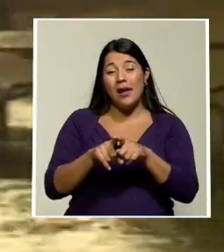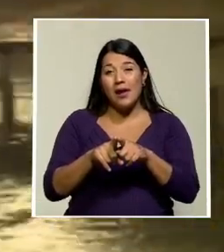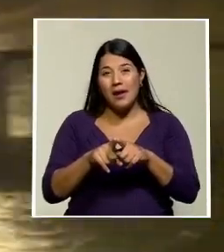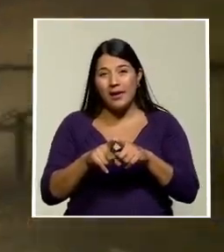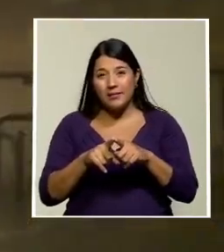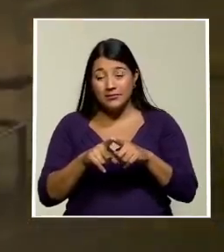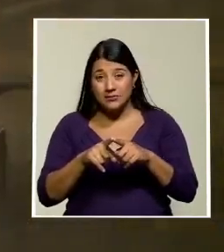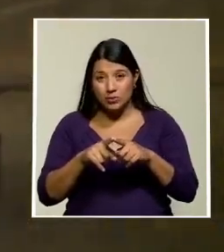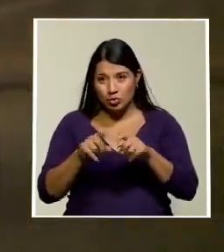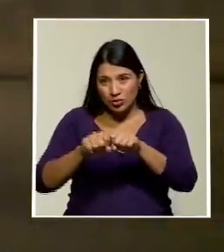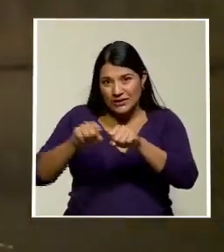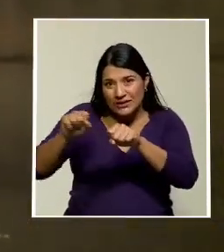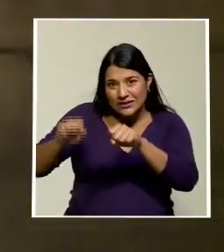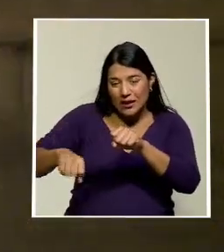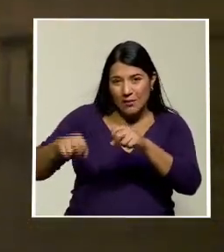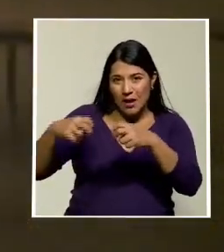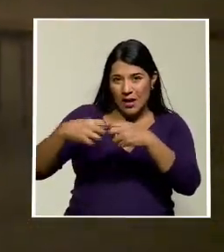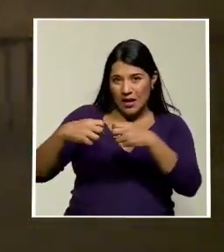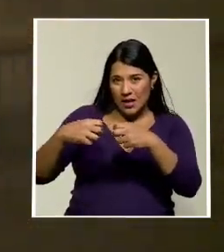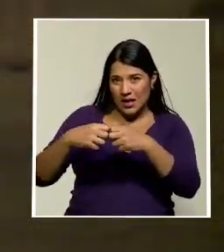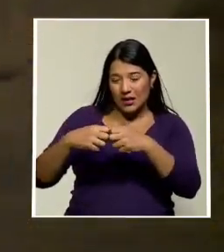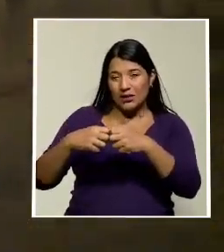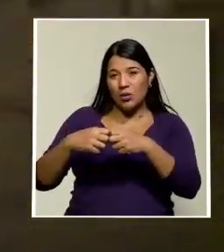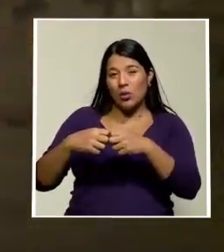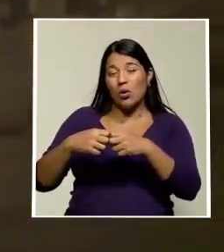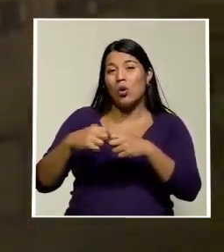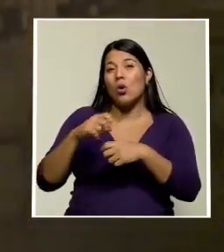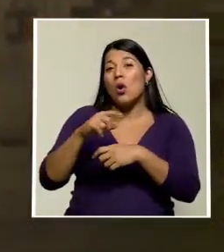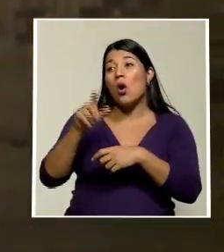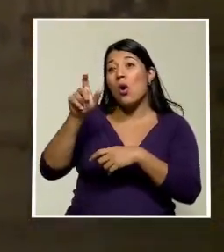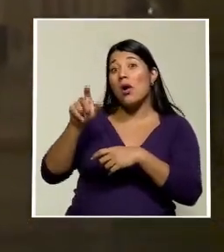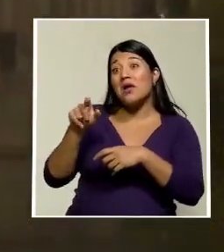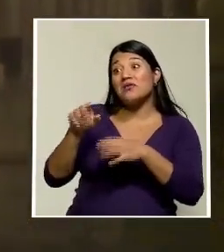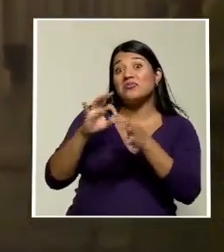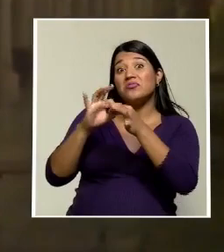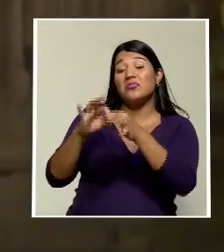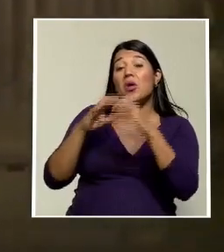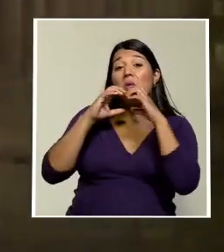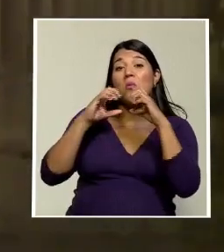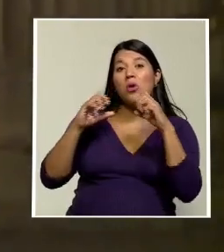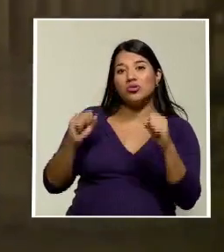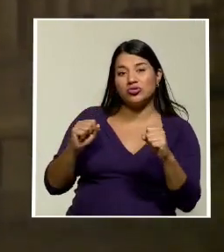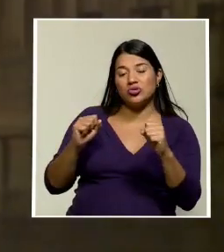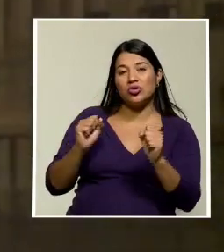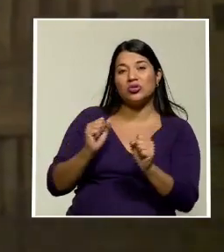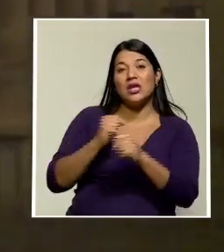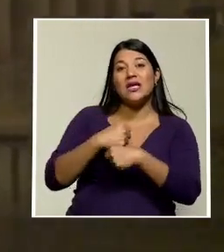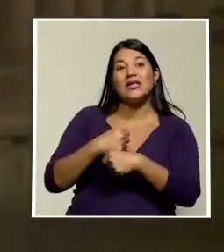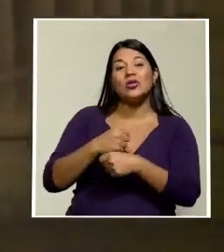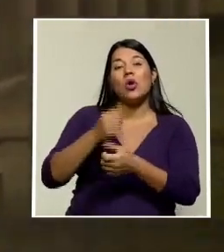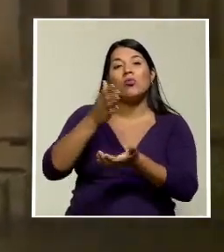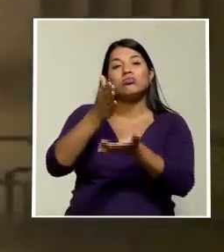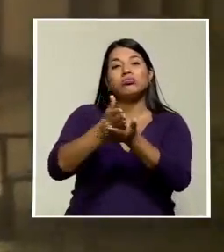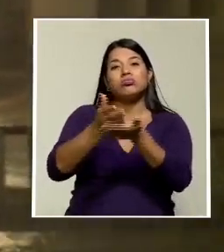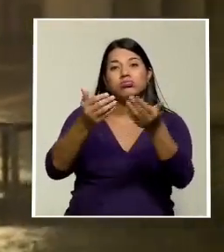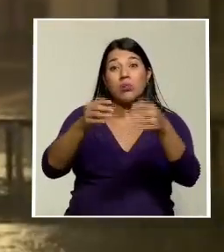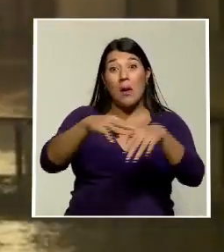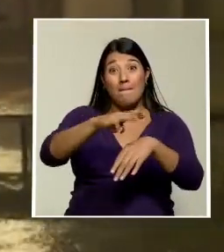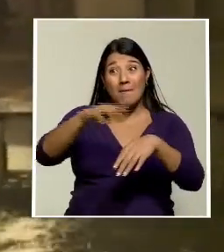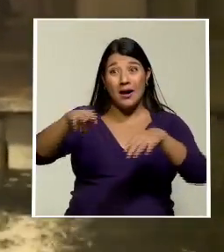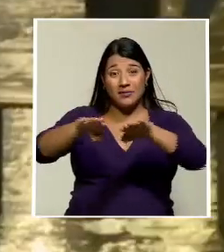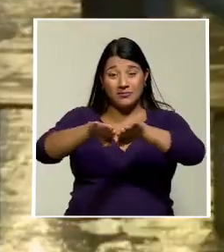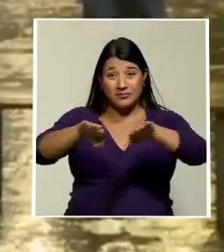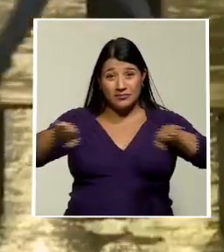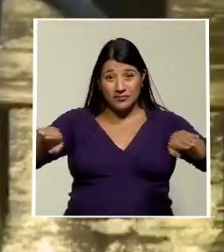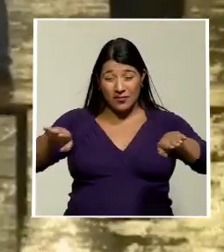electromecánico MOSE hace referencia a Moisés personaje bíblico que separó las aguas del mar rojo el pasado julio el gobierno